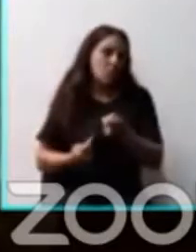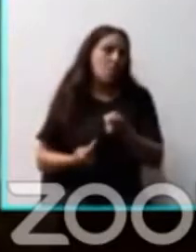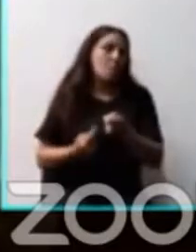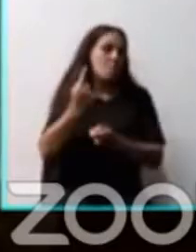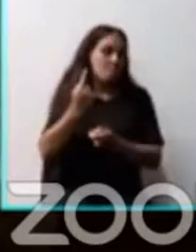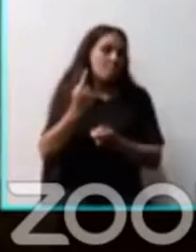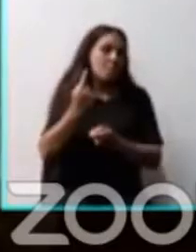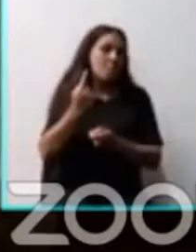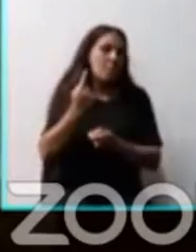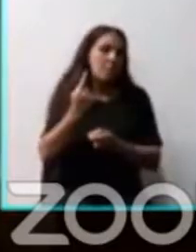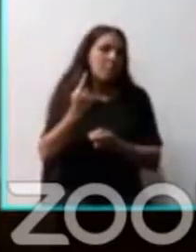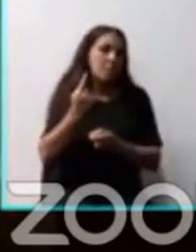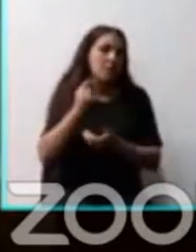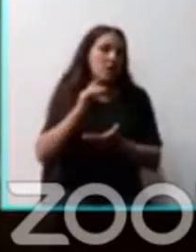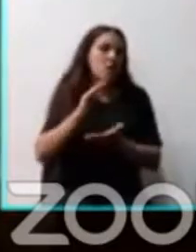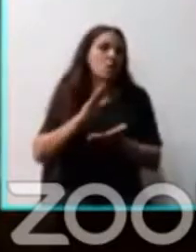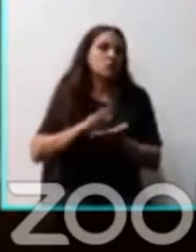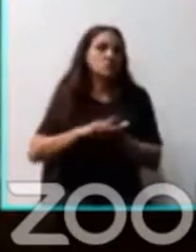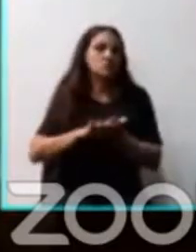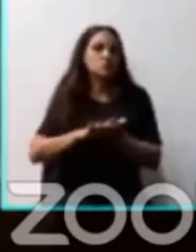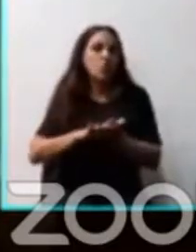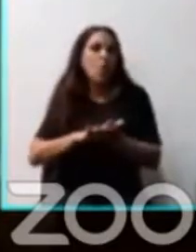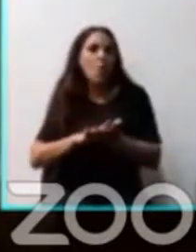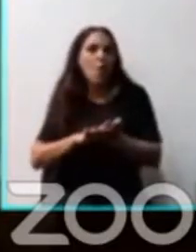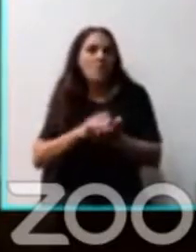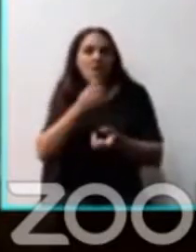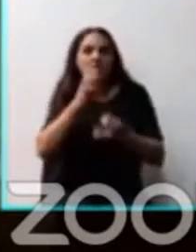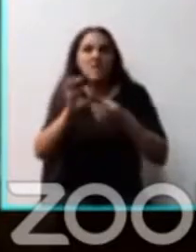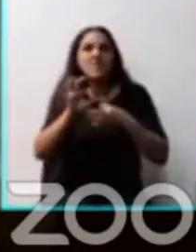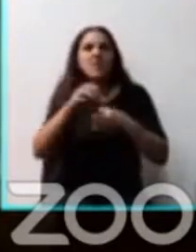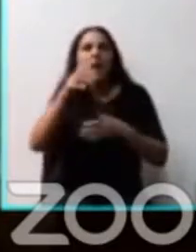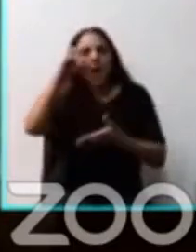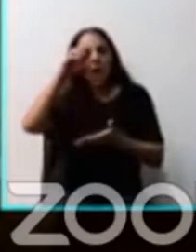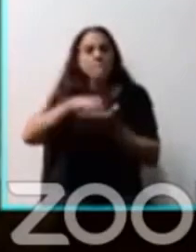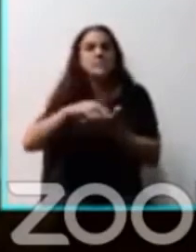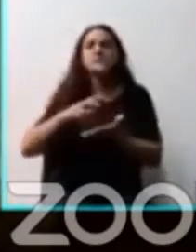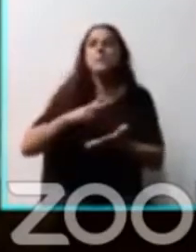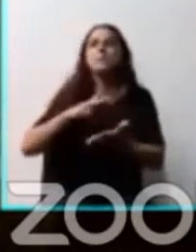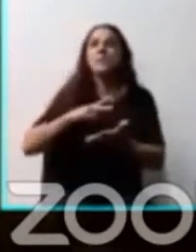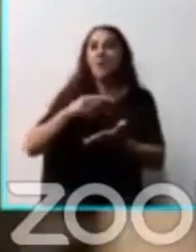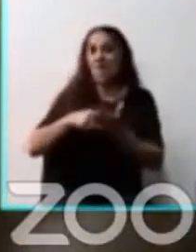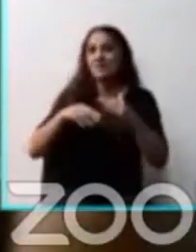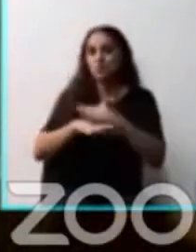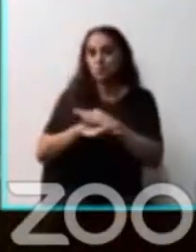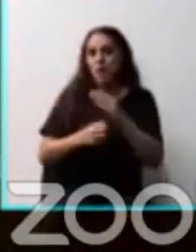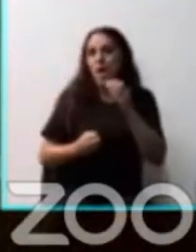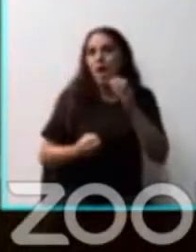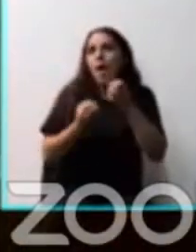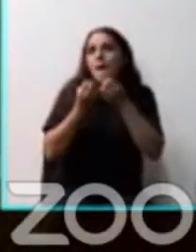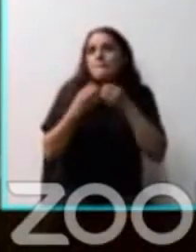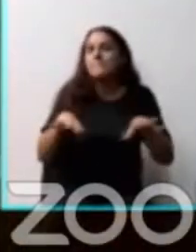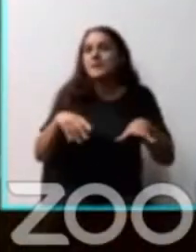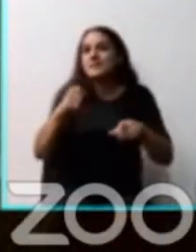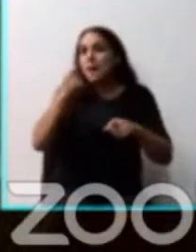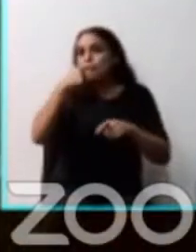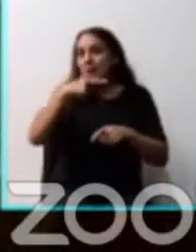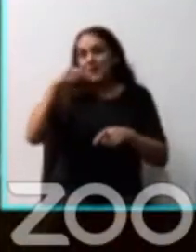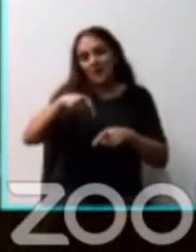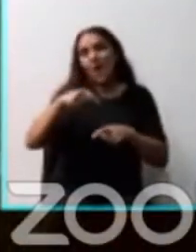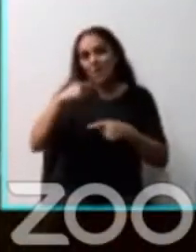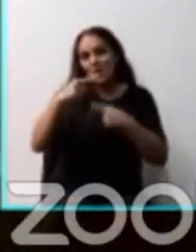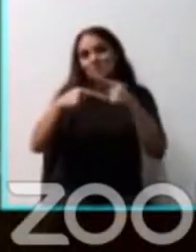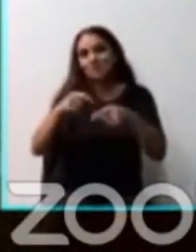en el proceso de privatizaciones de terrenos públicos en la ciudad que inició Macri y continuó la reta.